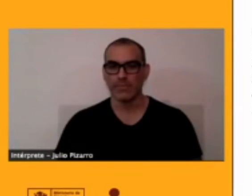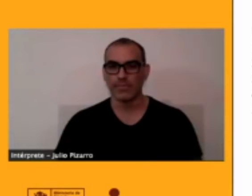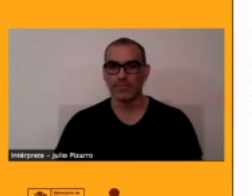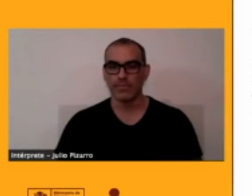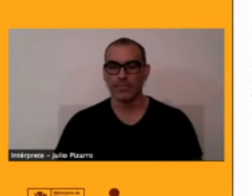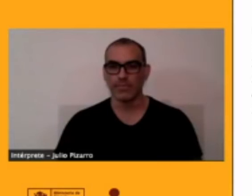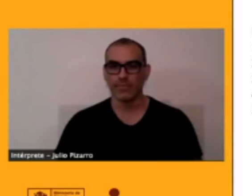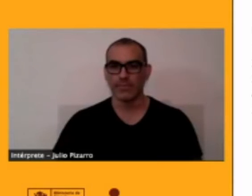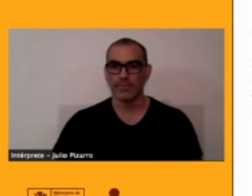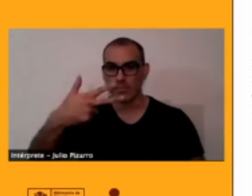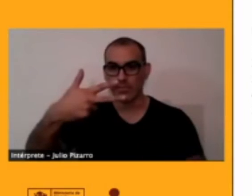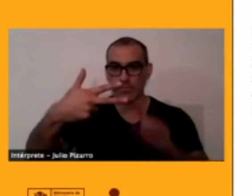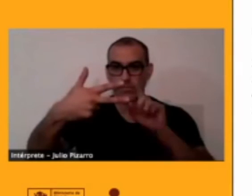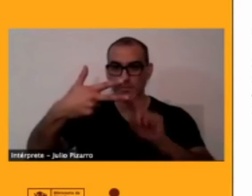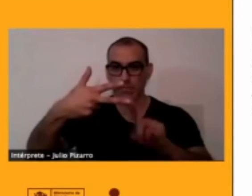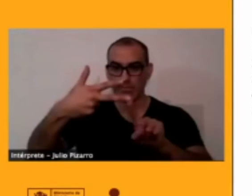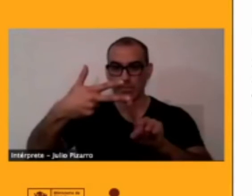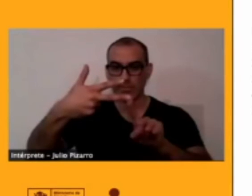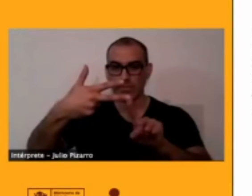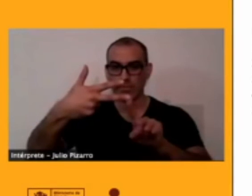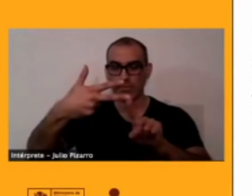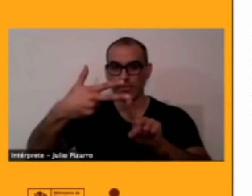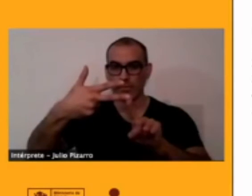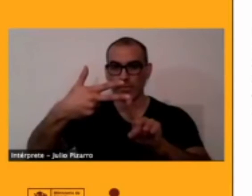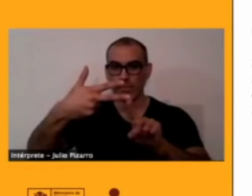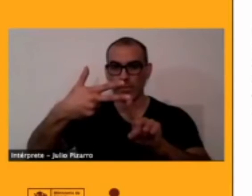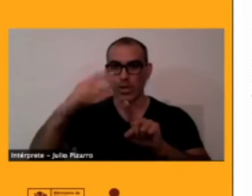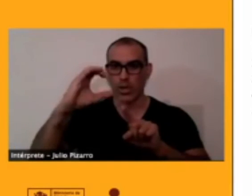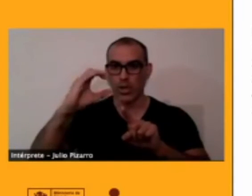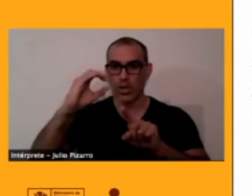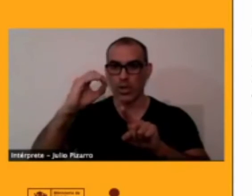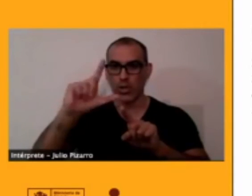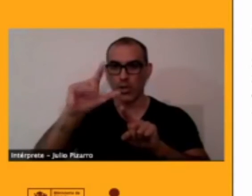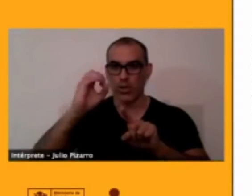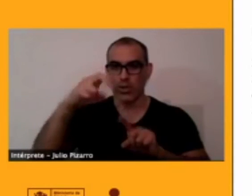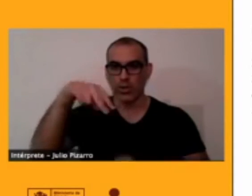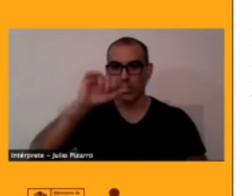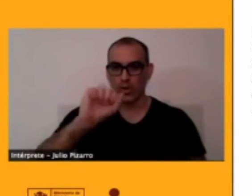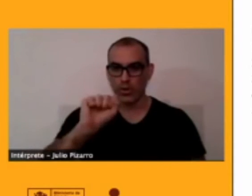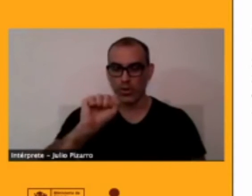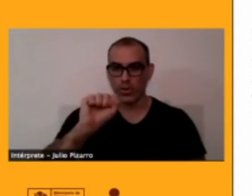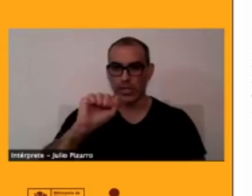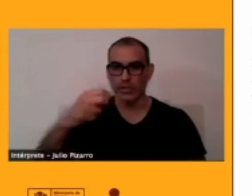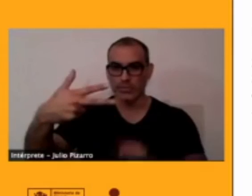Bueno, como estaban conviviendo estas lenguas en ese espacio,